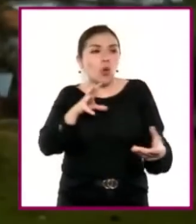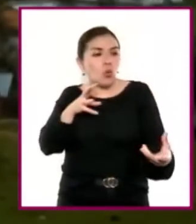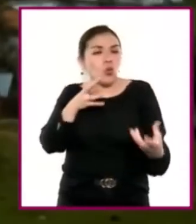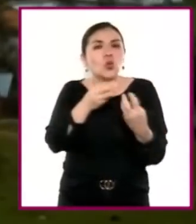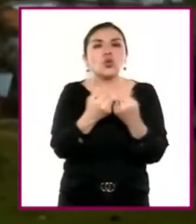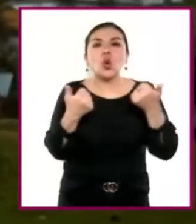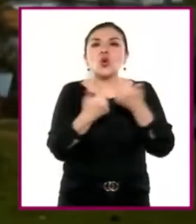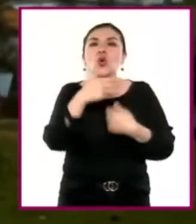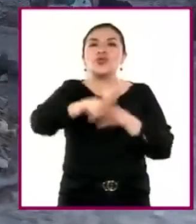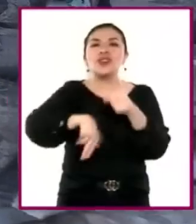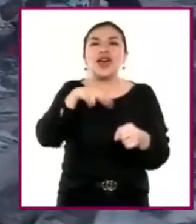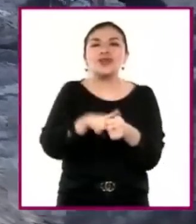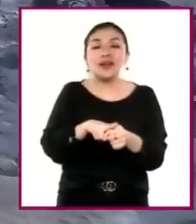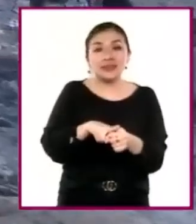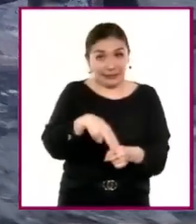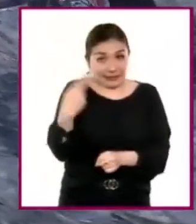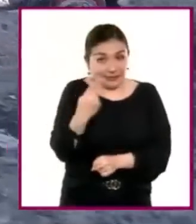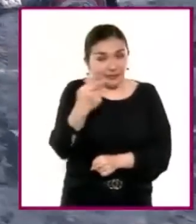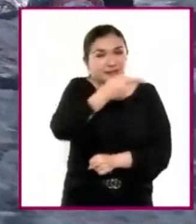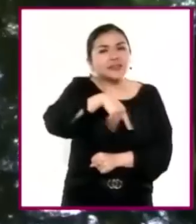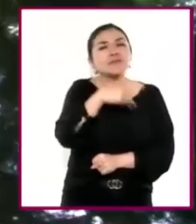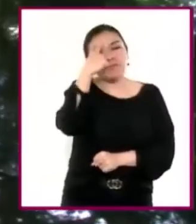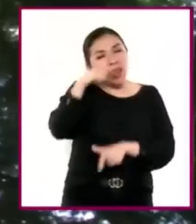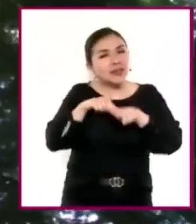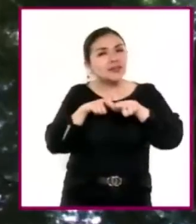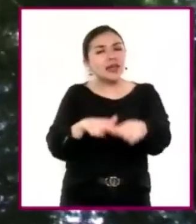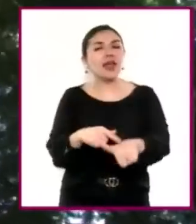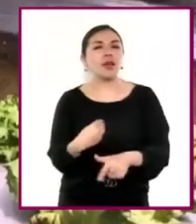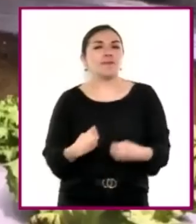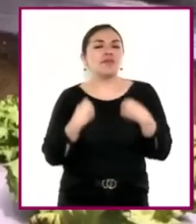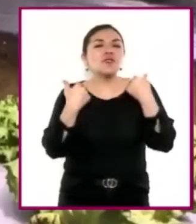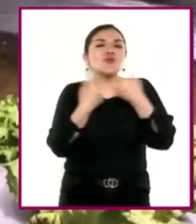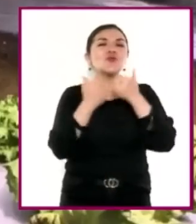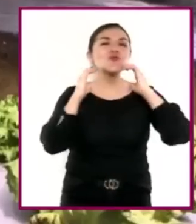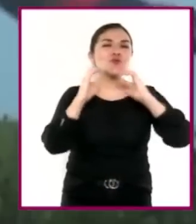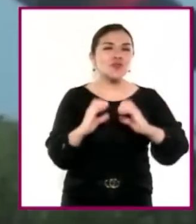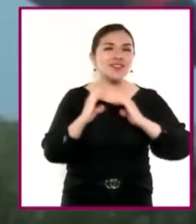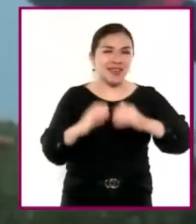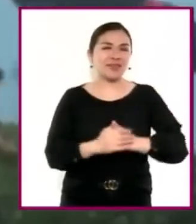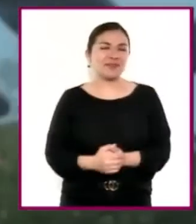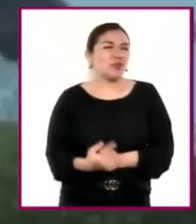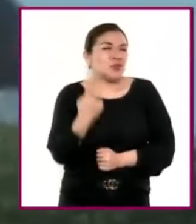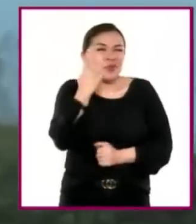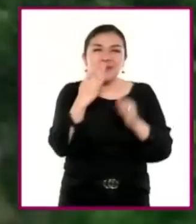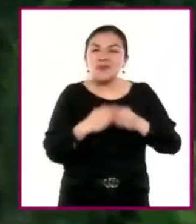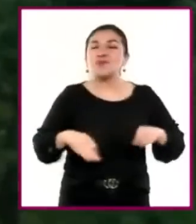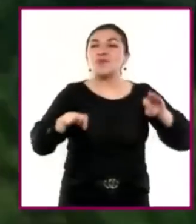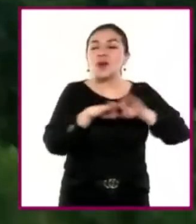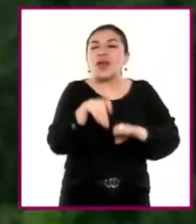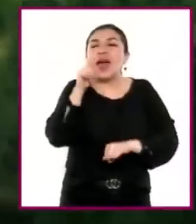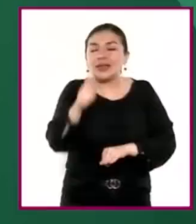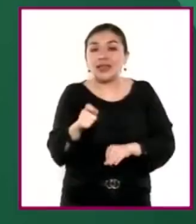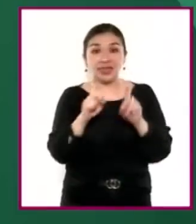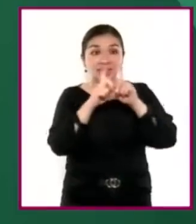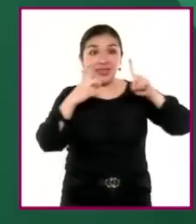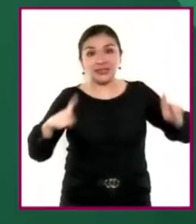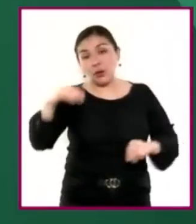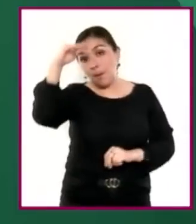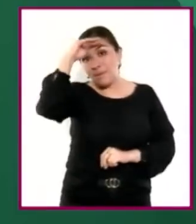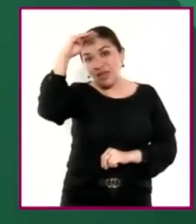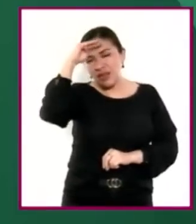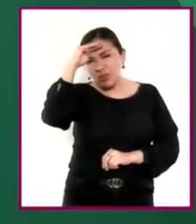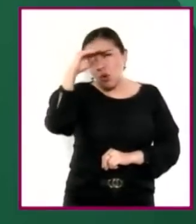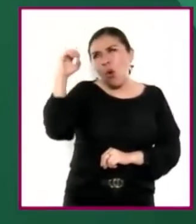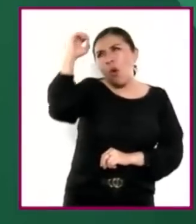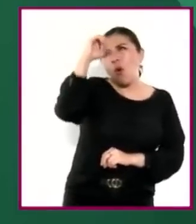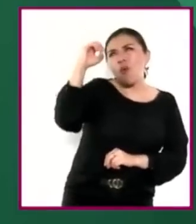parte de la naturaleza y que se comprometan en su conservación y cuidado. Un aspecto fundamental del campo es el desarrollo